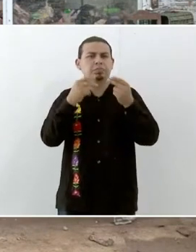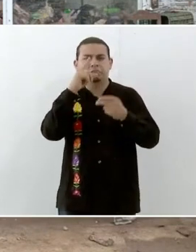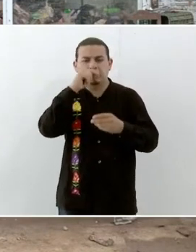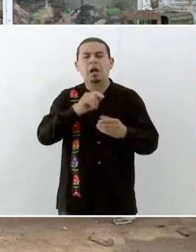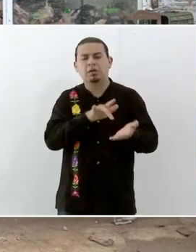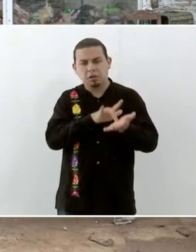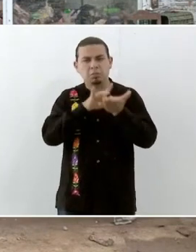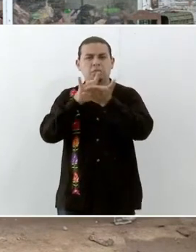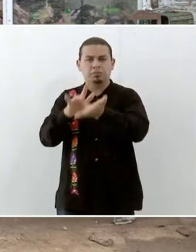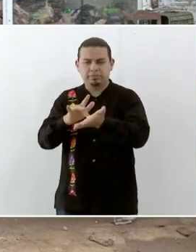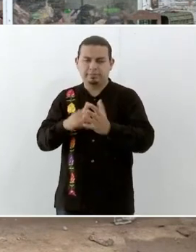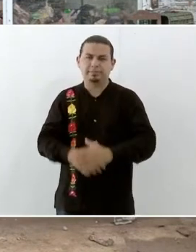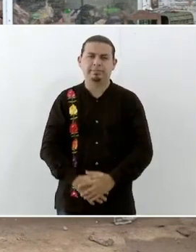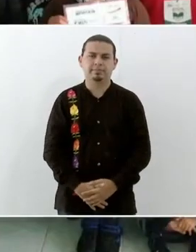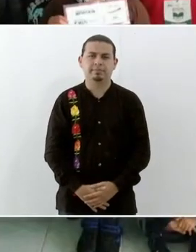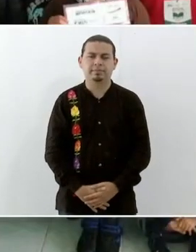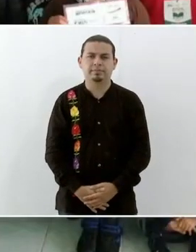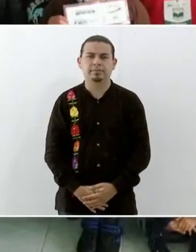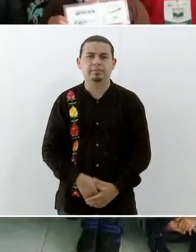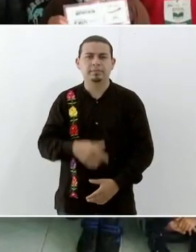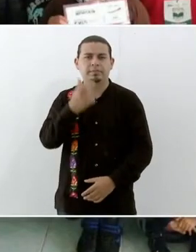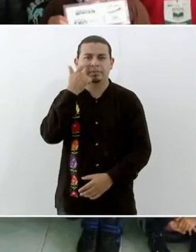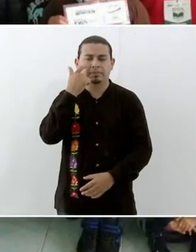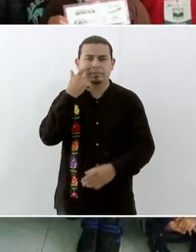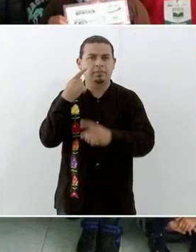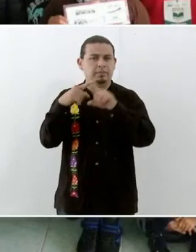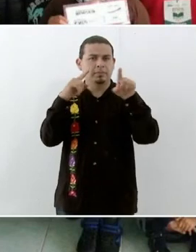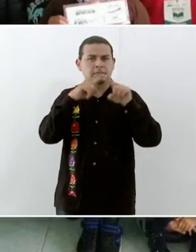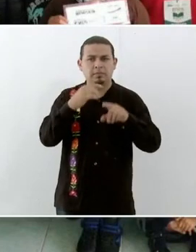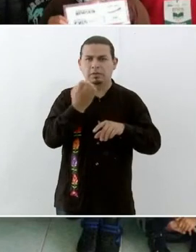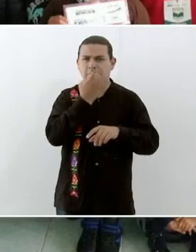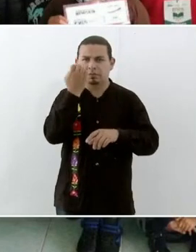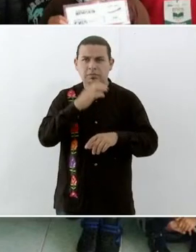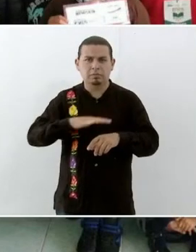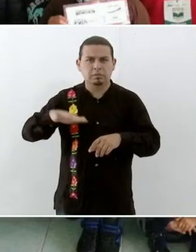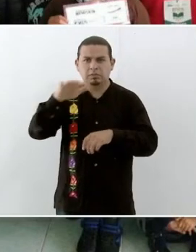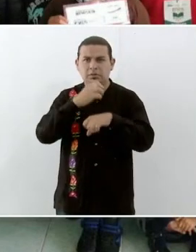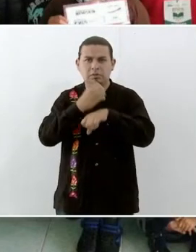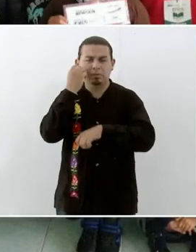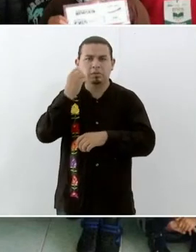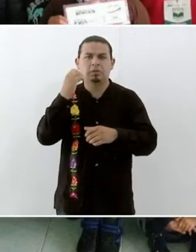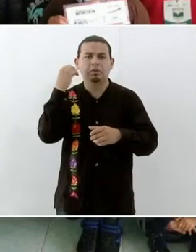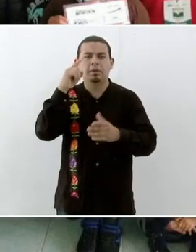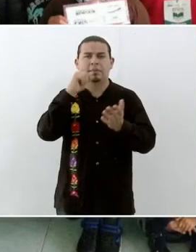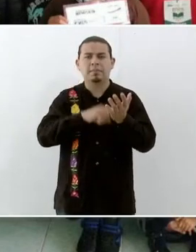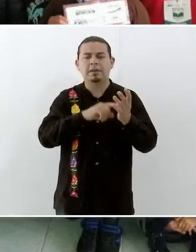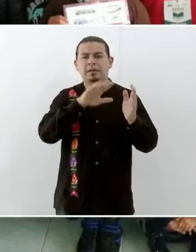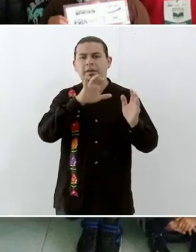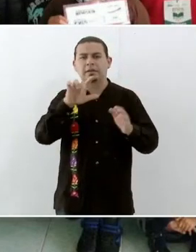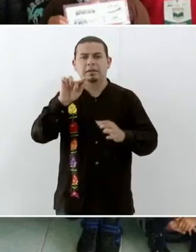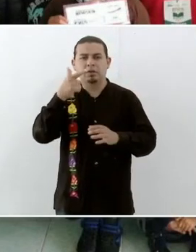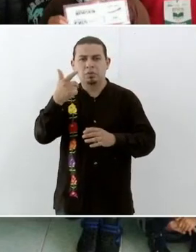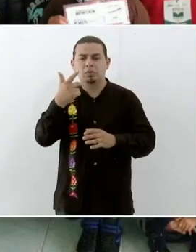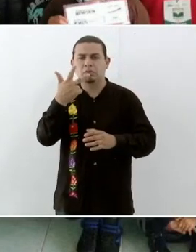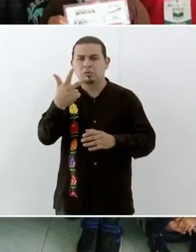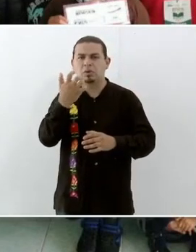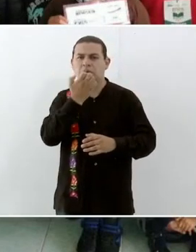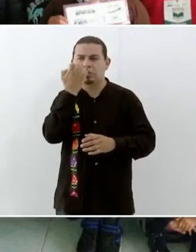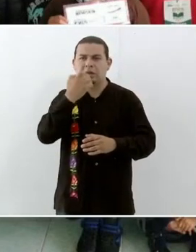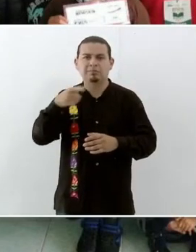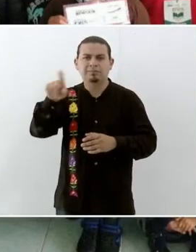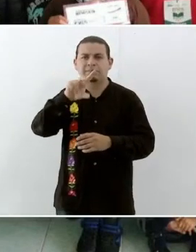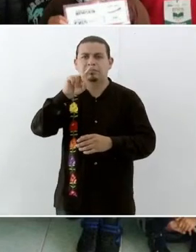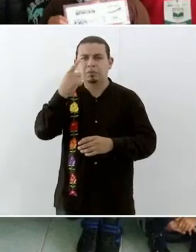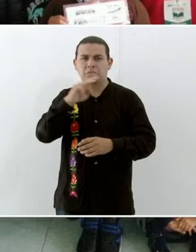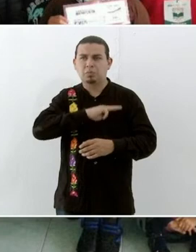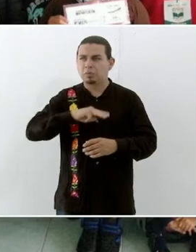Adelante. En el caso de las escuelas para Oaxaca mil 578 escuelas planteles de los